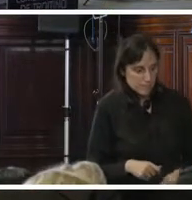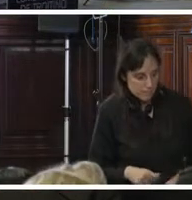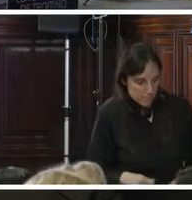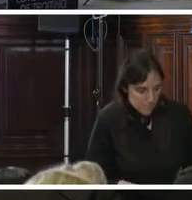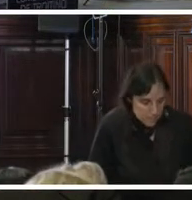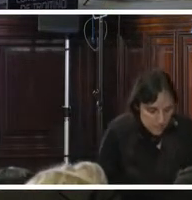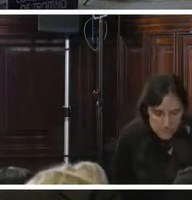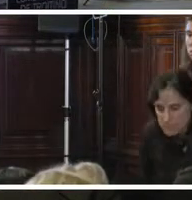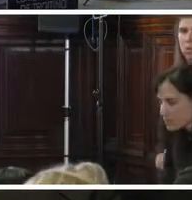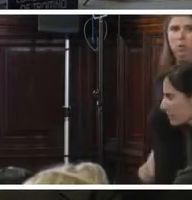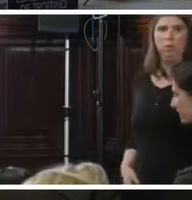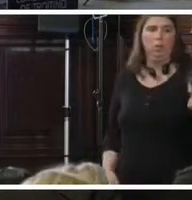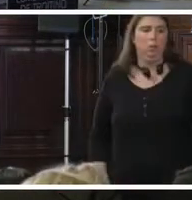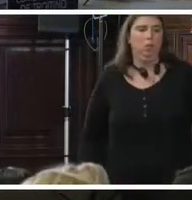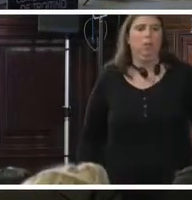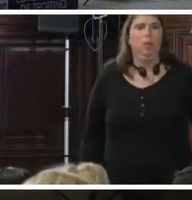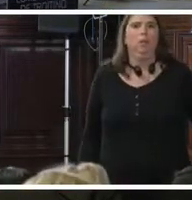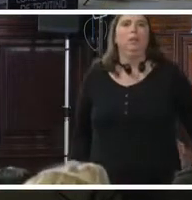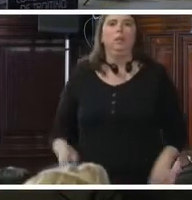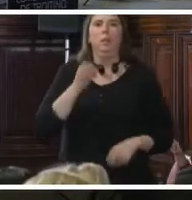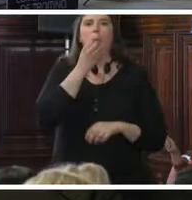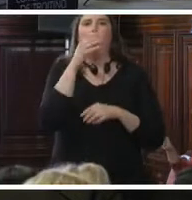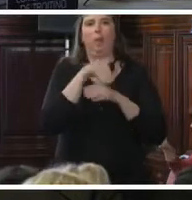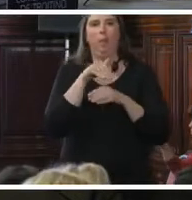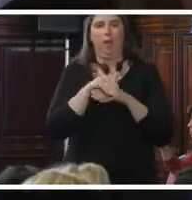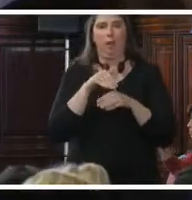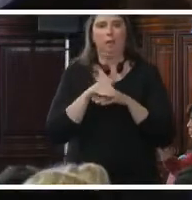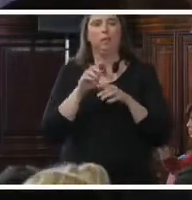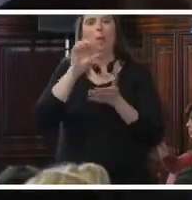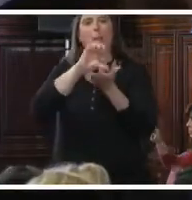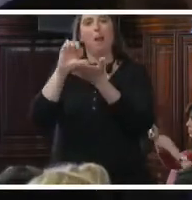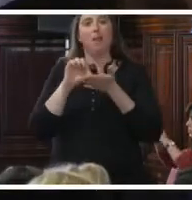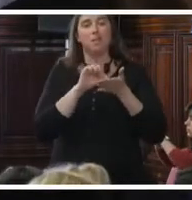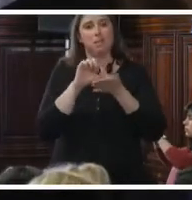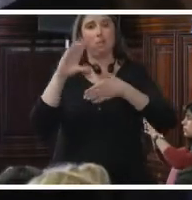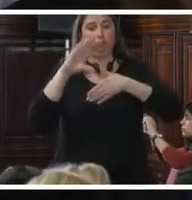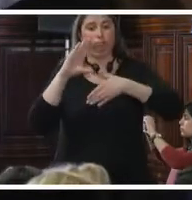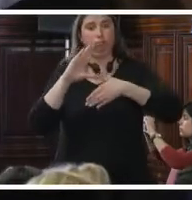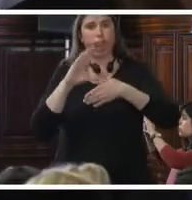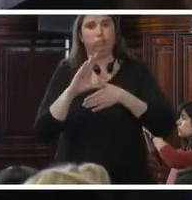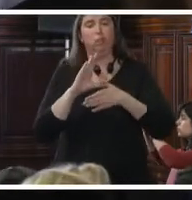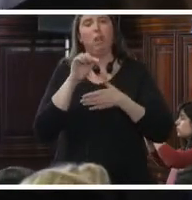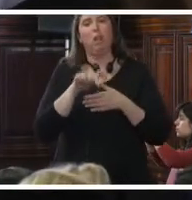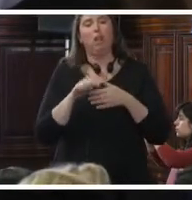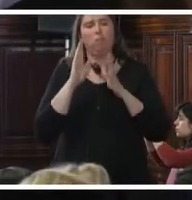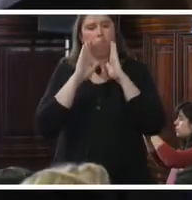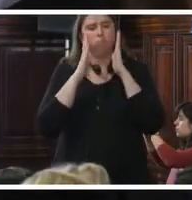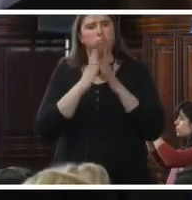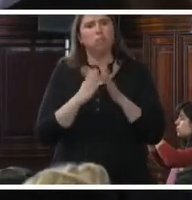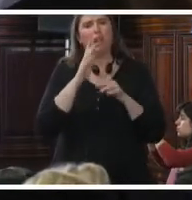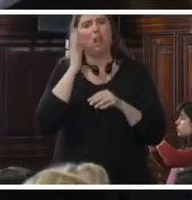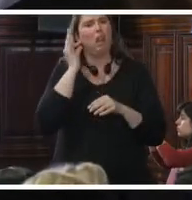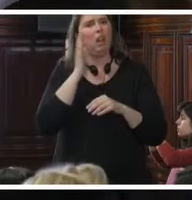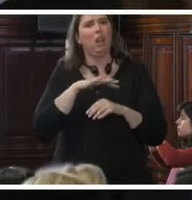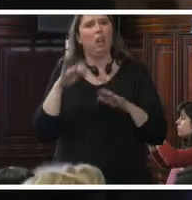Buenas tardes. Los países de la región latinoamericana tienen en común un pobre abordaje de la trata de niñas,